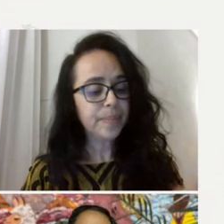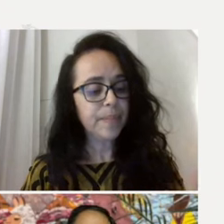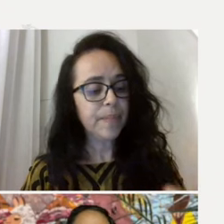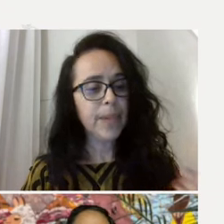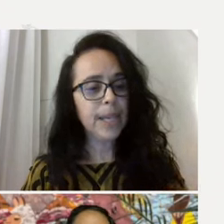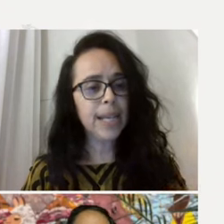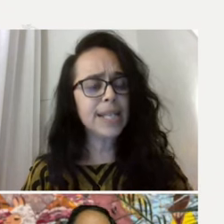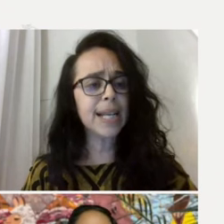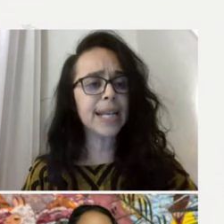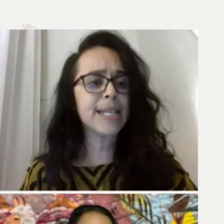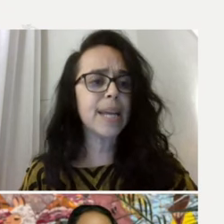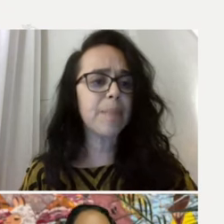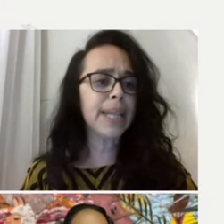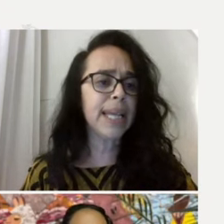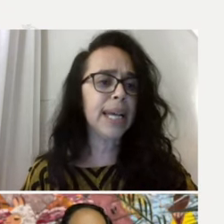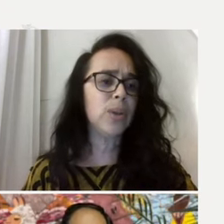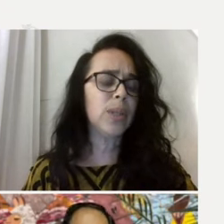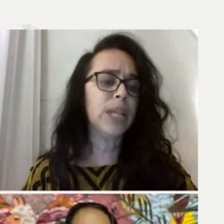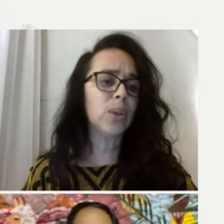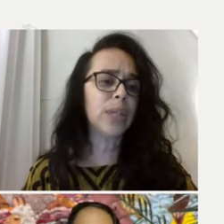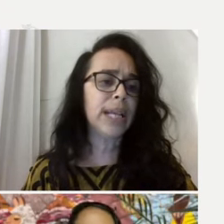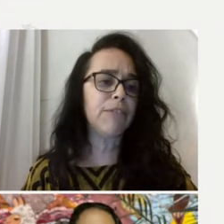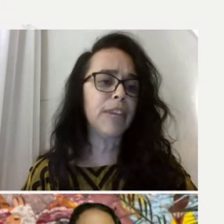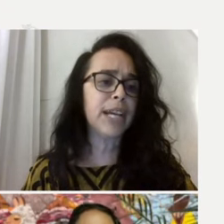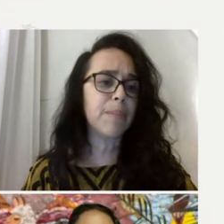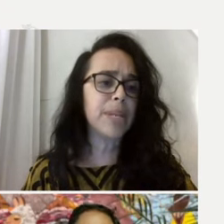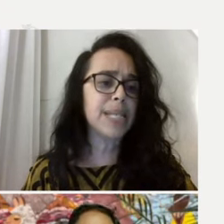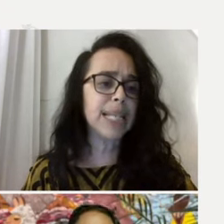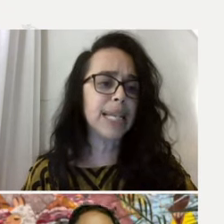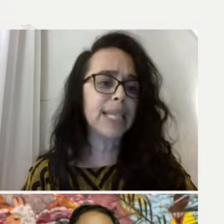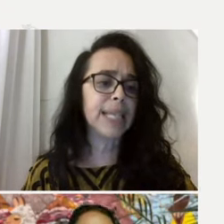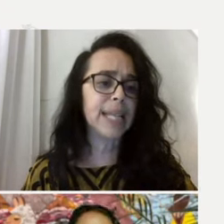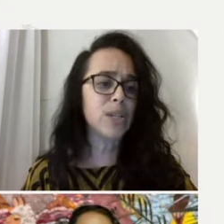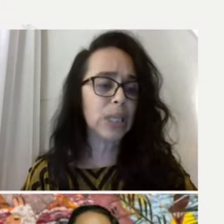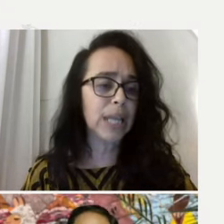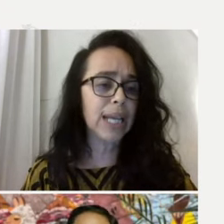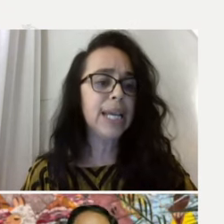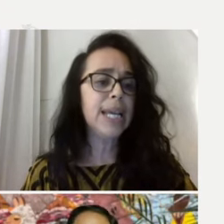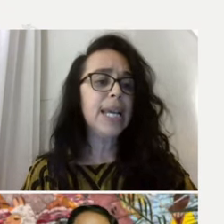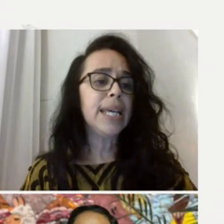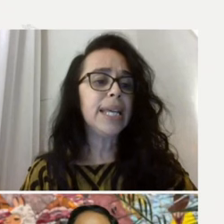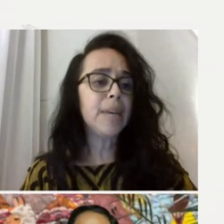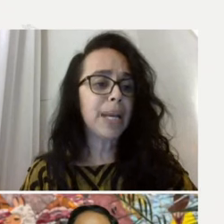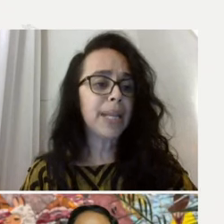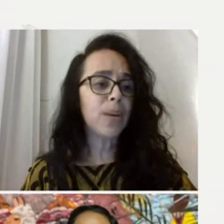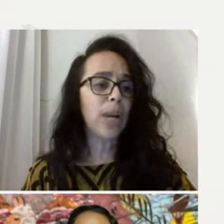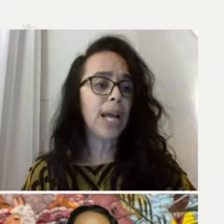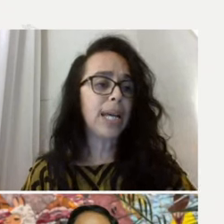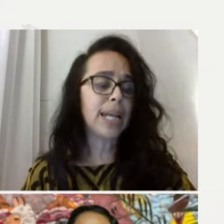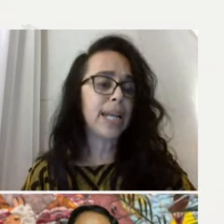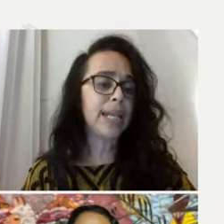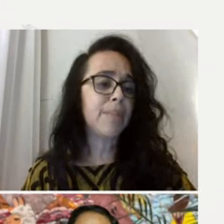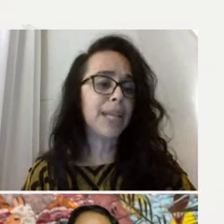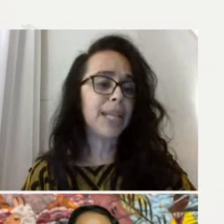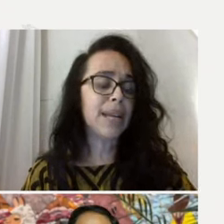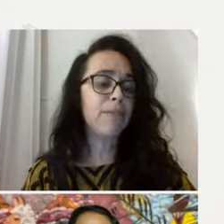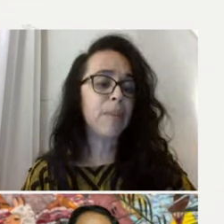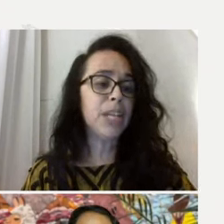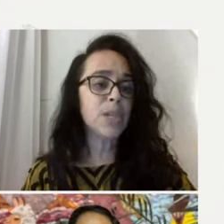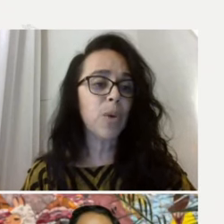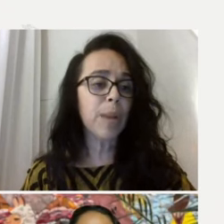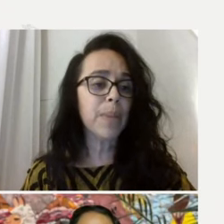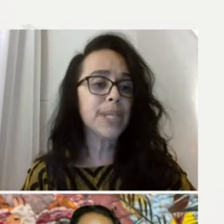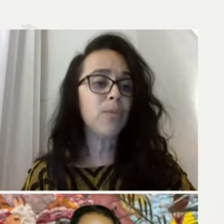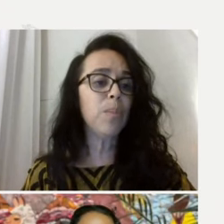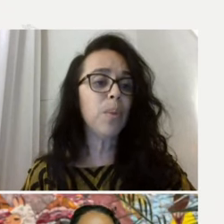es el que está planteado dentro de la vía campesina internacional y en particular el debate del